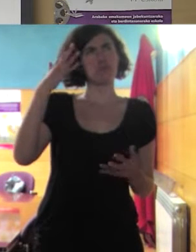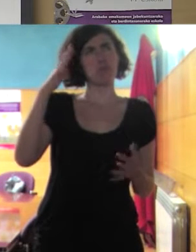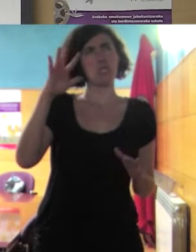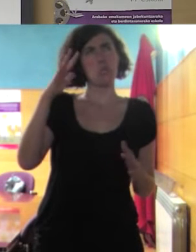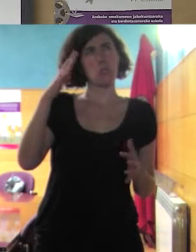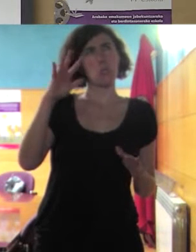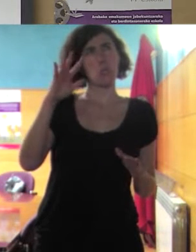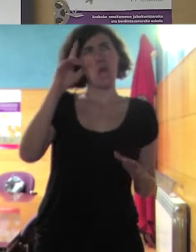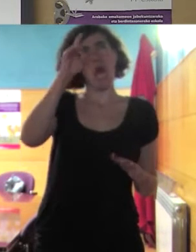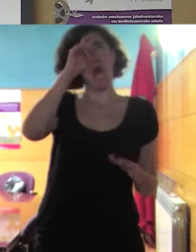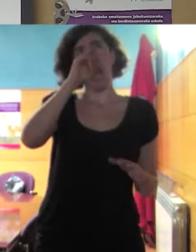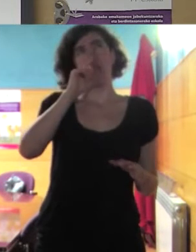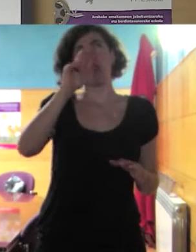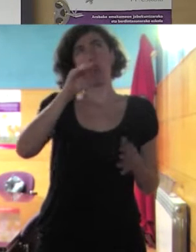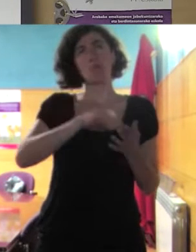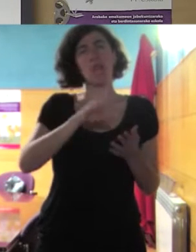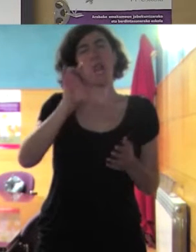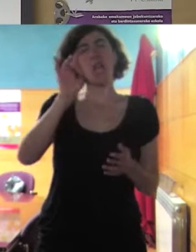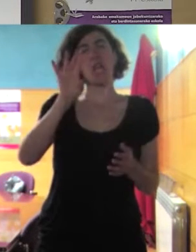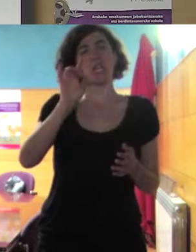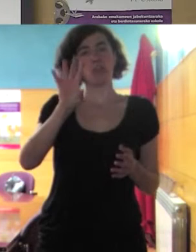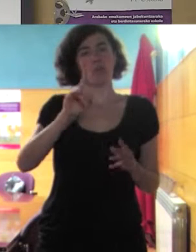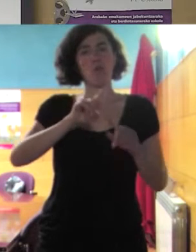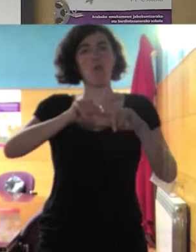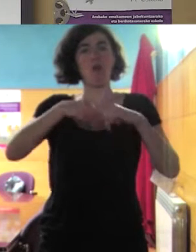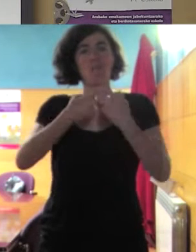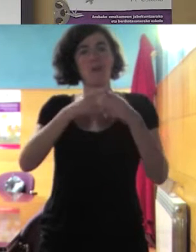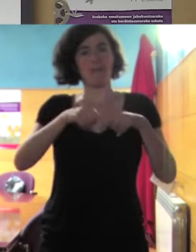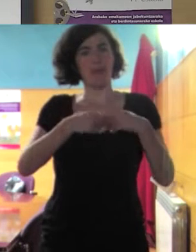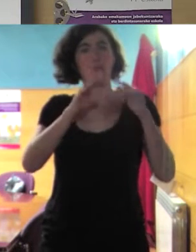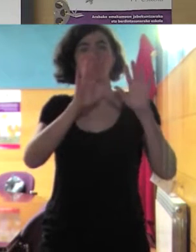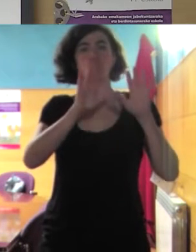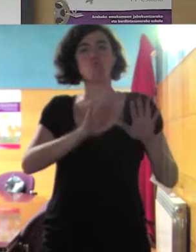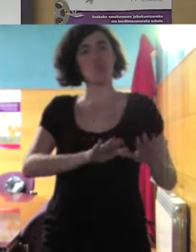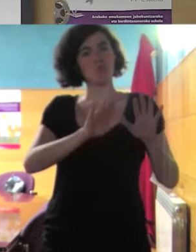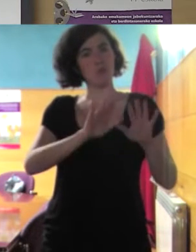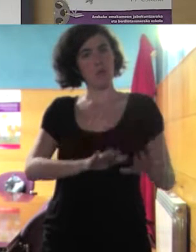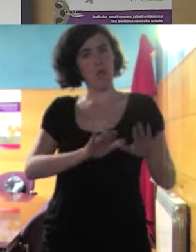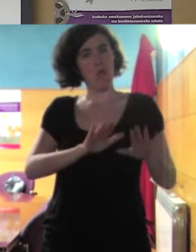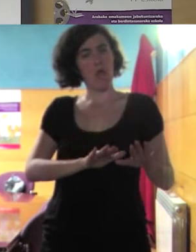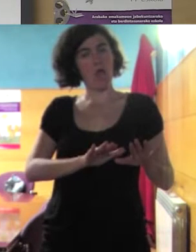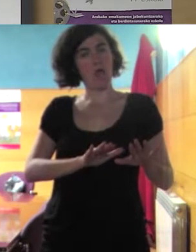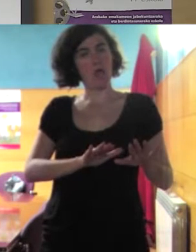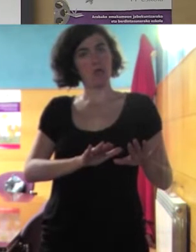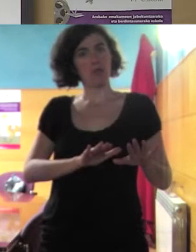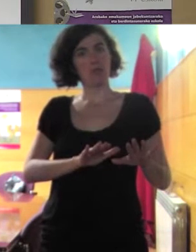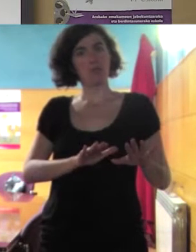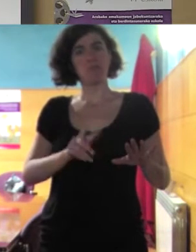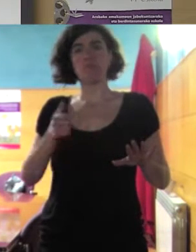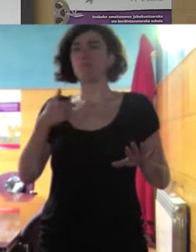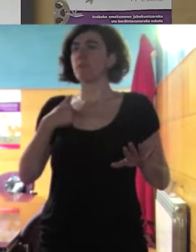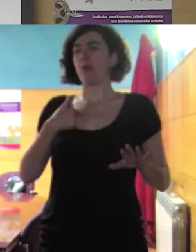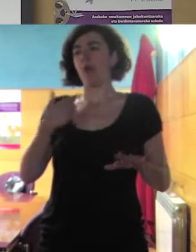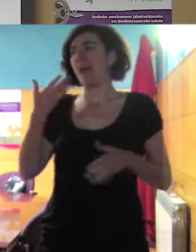pues en el 2015 y es este una familia musulmana se opone a que su hija acuda a clase de natación